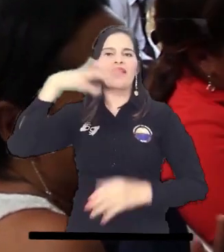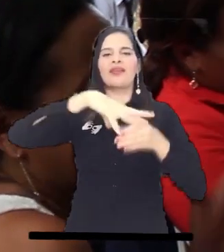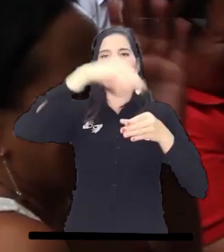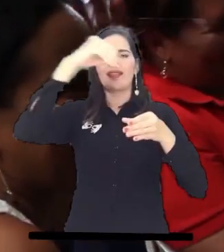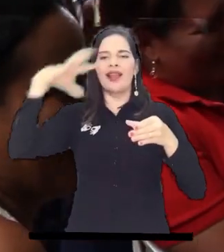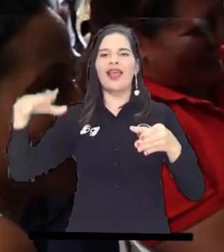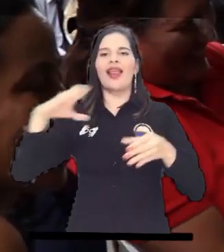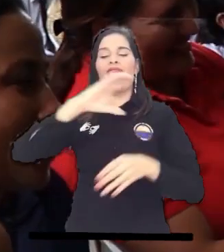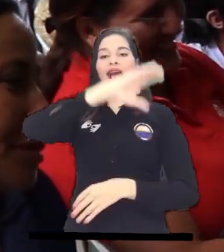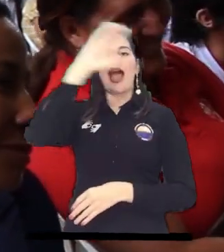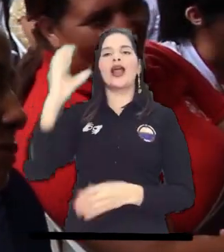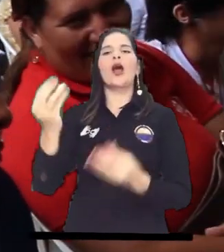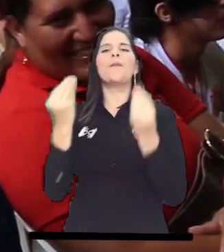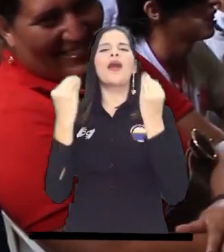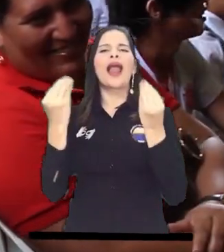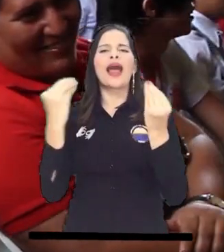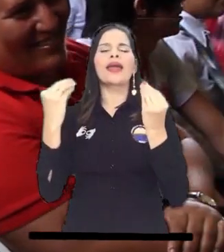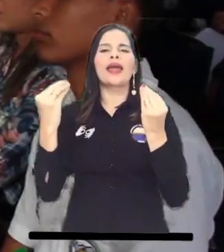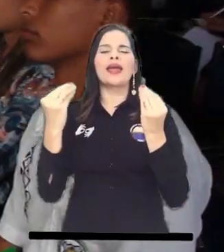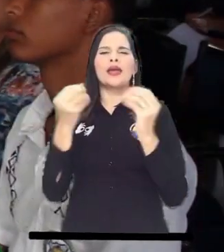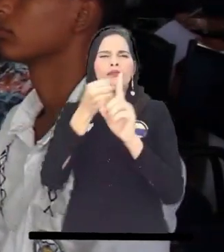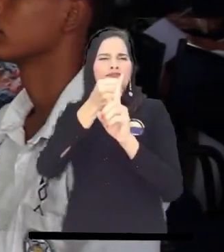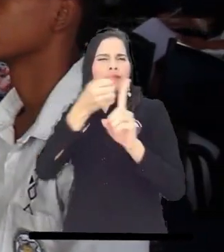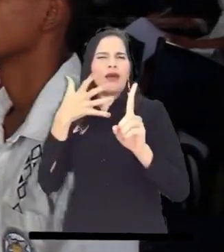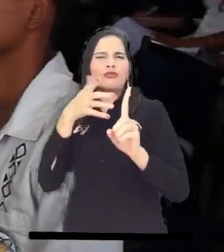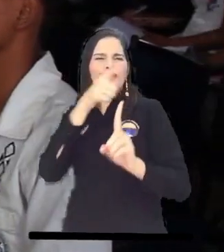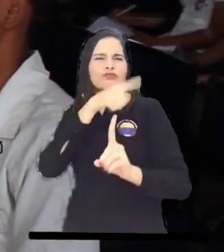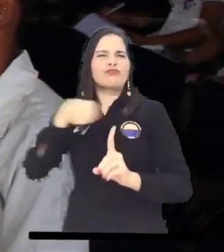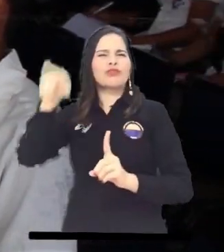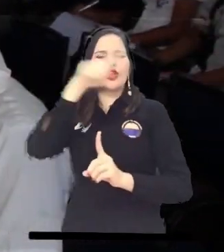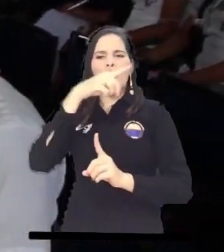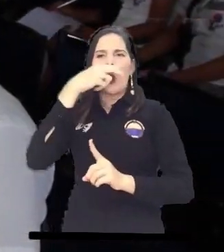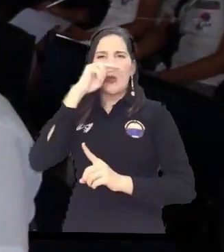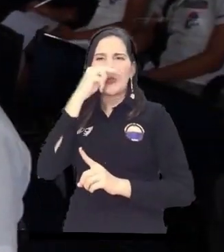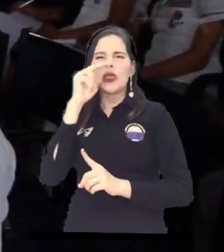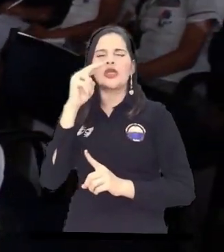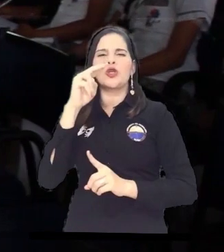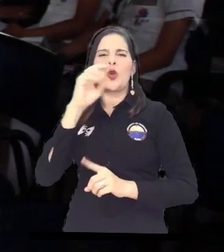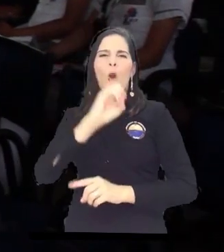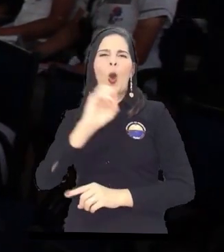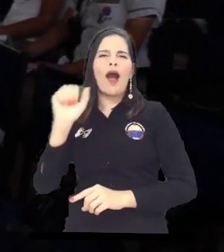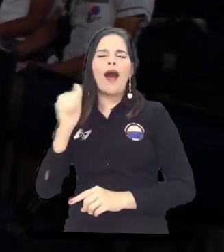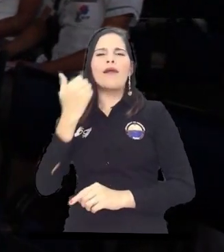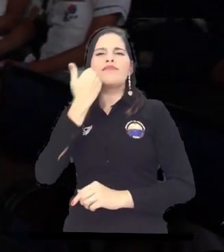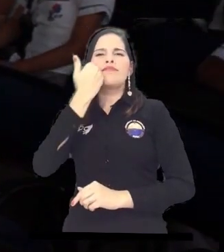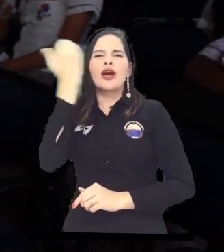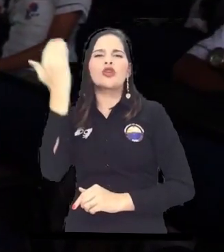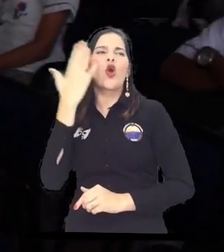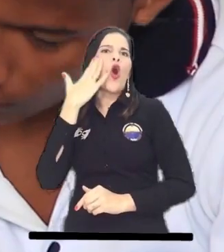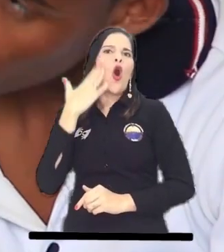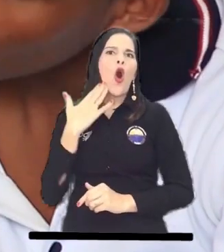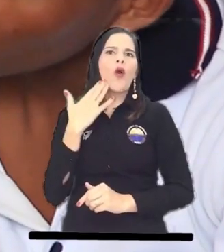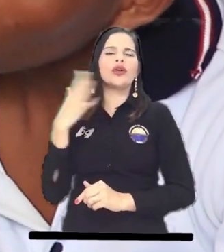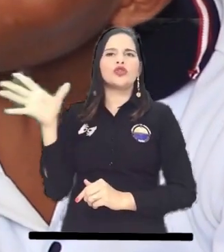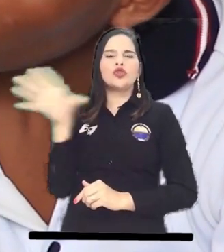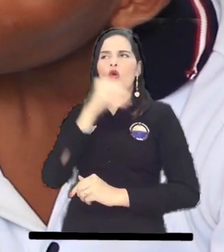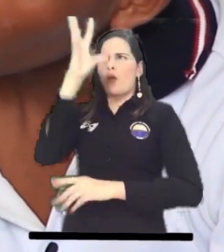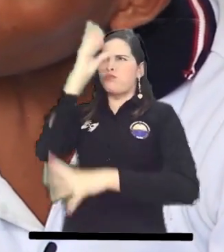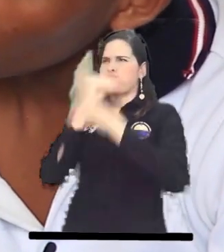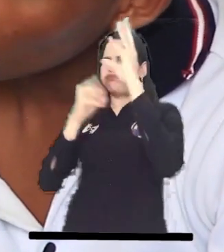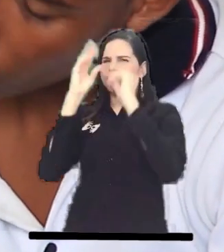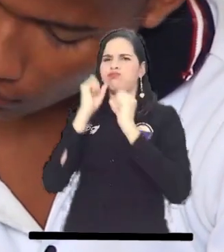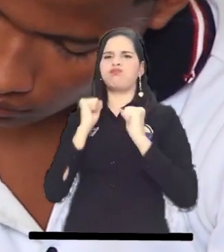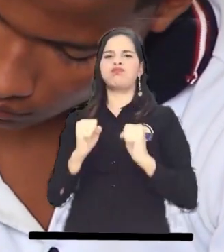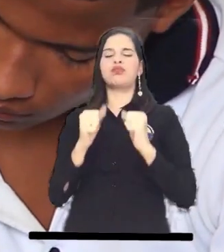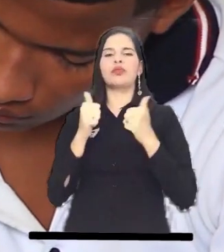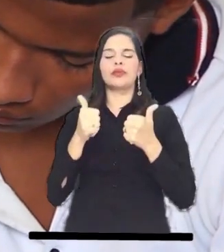y el Caribe para lograr un mayor impacto en aprendizaje y desarrollo de los niños, las niñas, los adolescentes